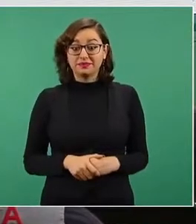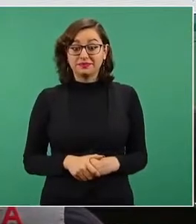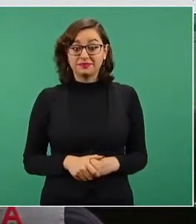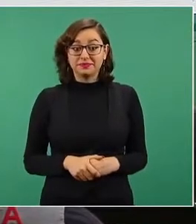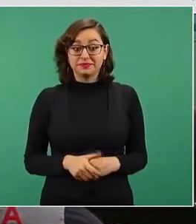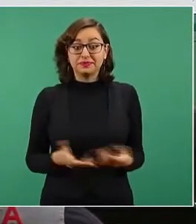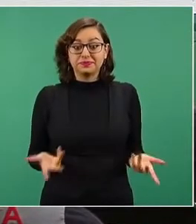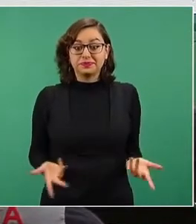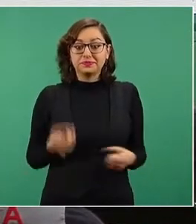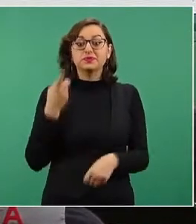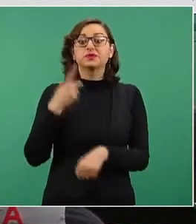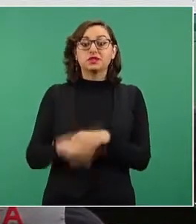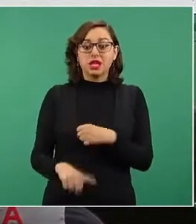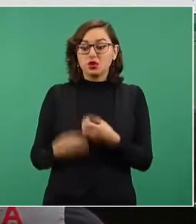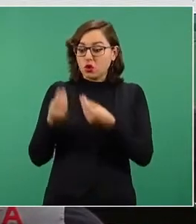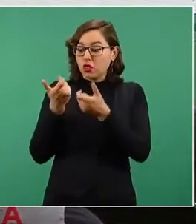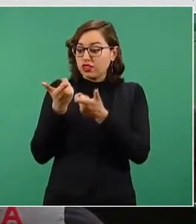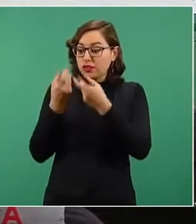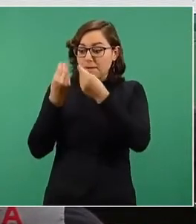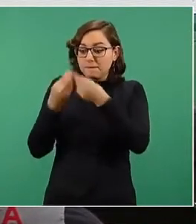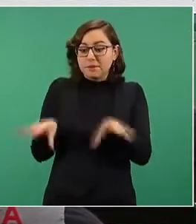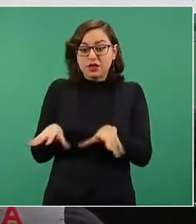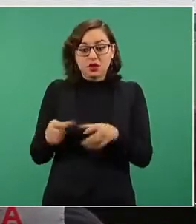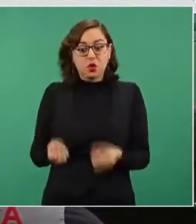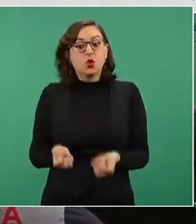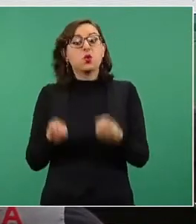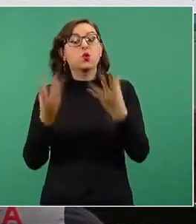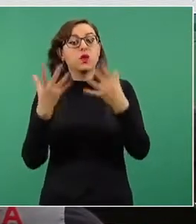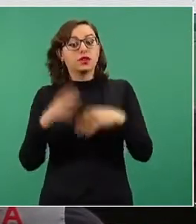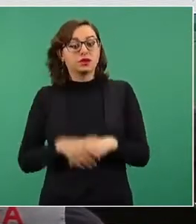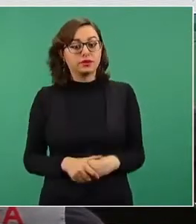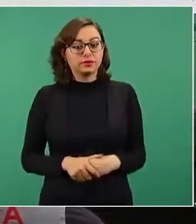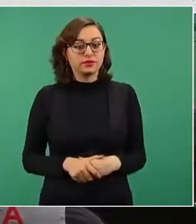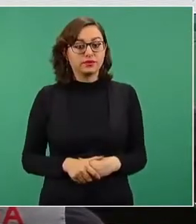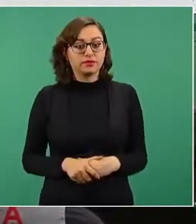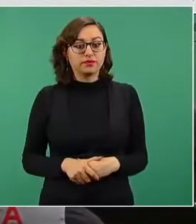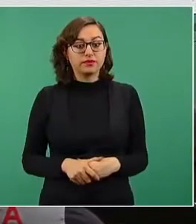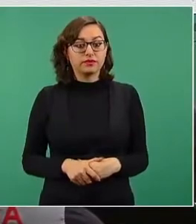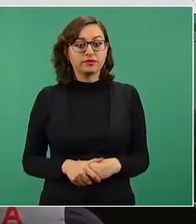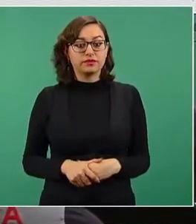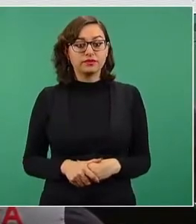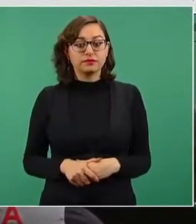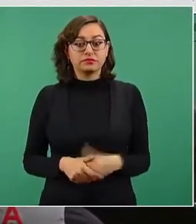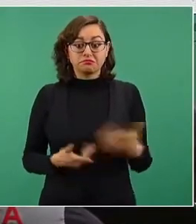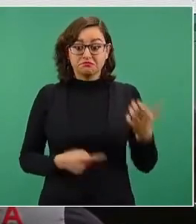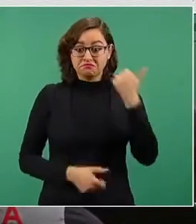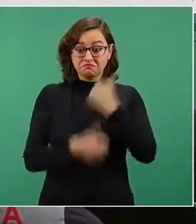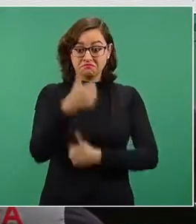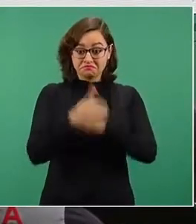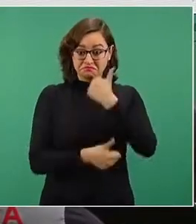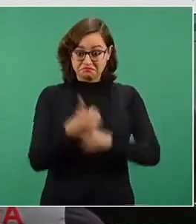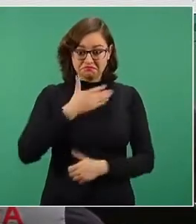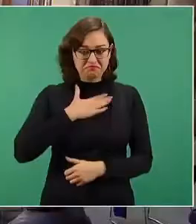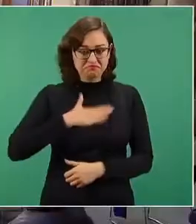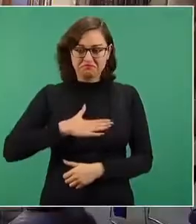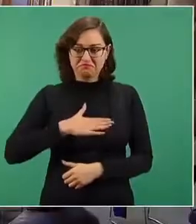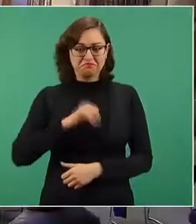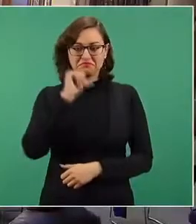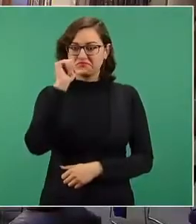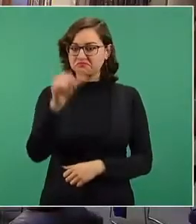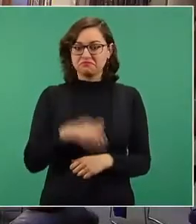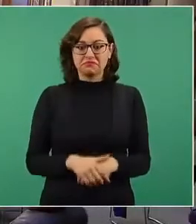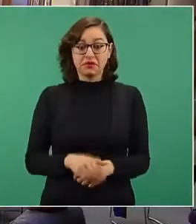¿Cuánto fue el daño para nosotros por esa política comercial que se le llama desleal? Esos jueces que están